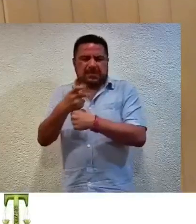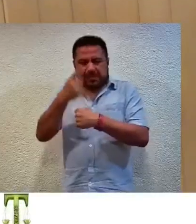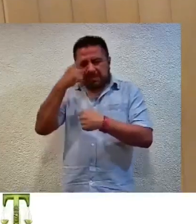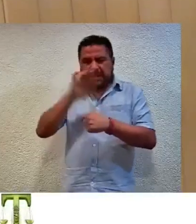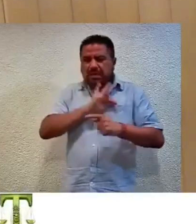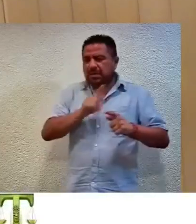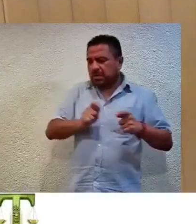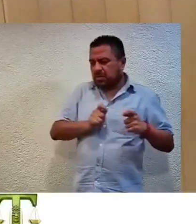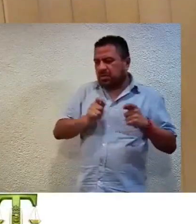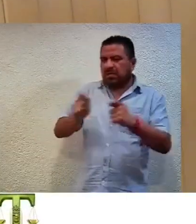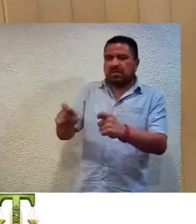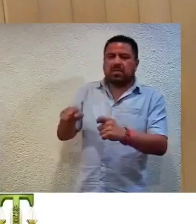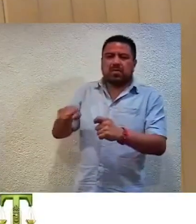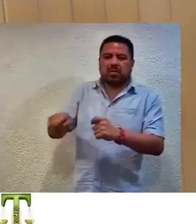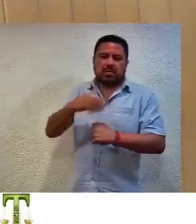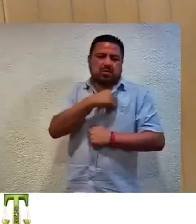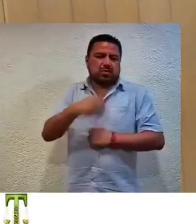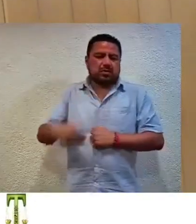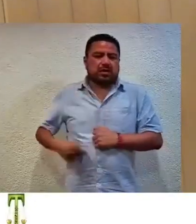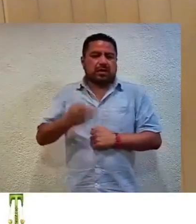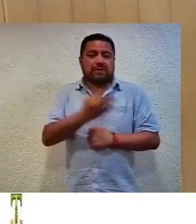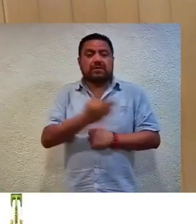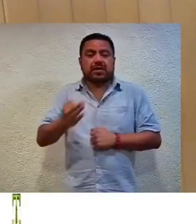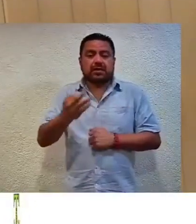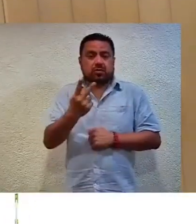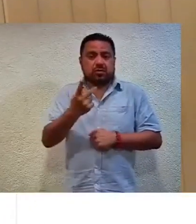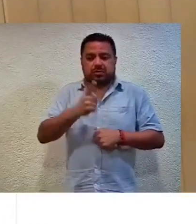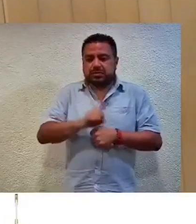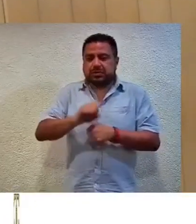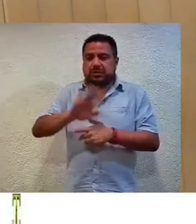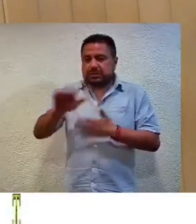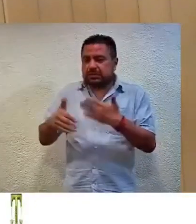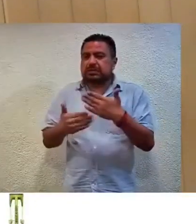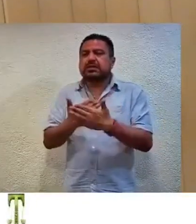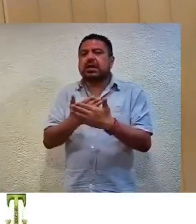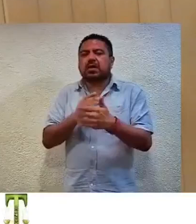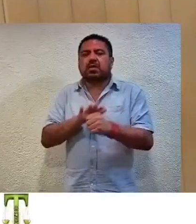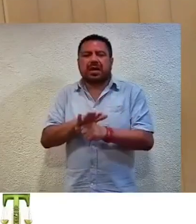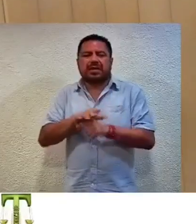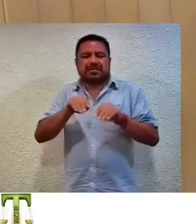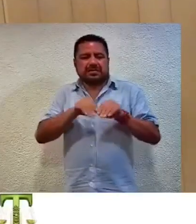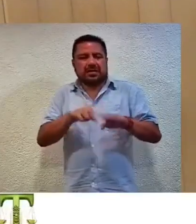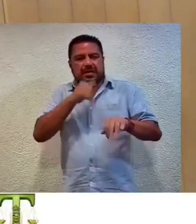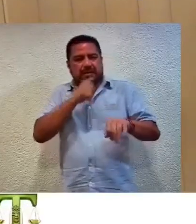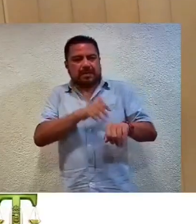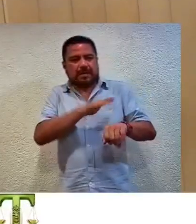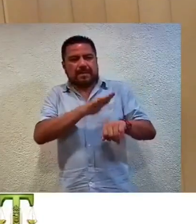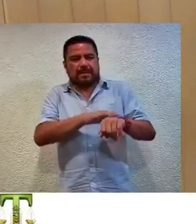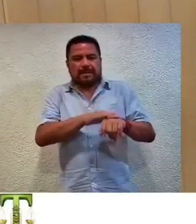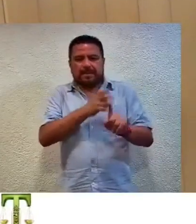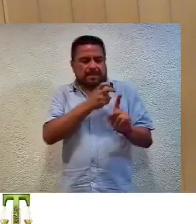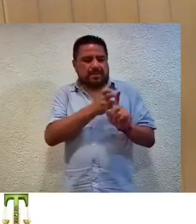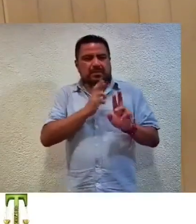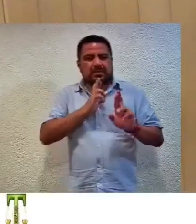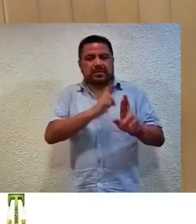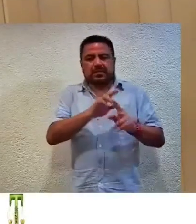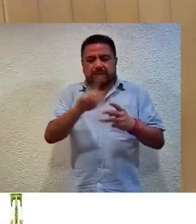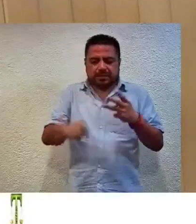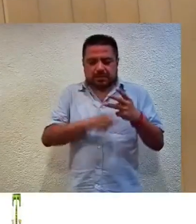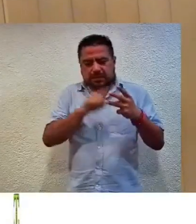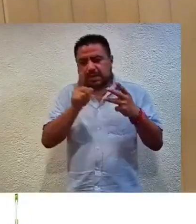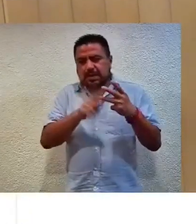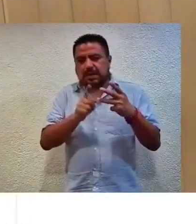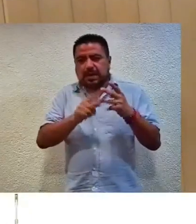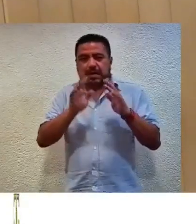la cual se le otorga al ayuntamiento un plazo de dos días hábiles contados a partir del día siguiente de la notificación de esta resolución. Tercero,